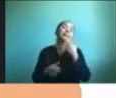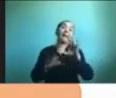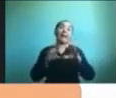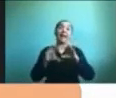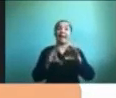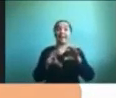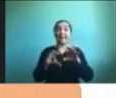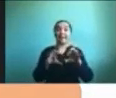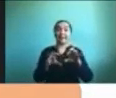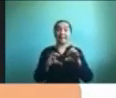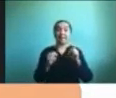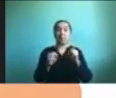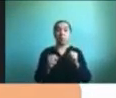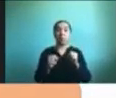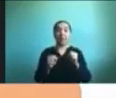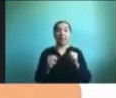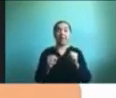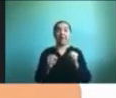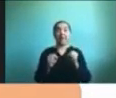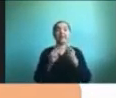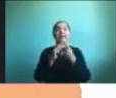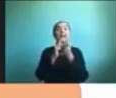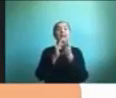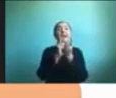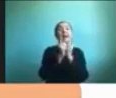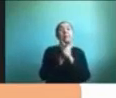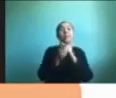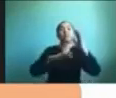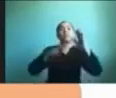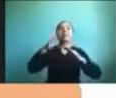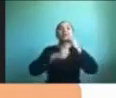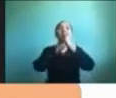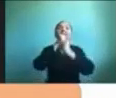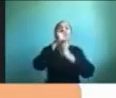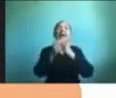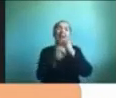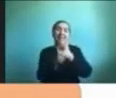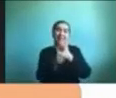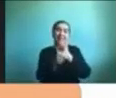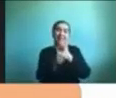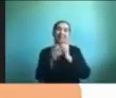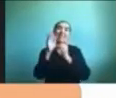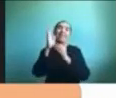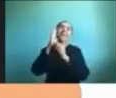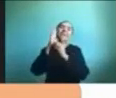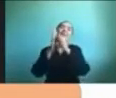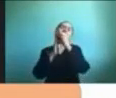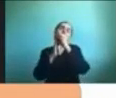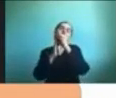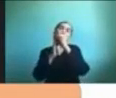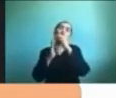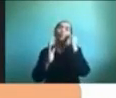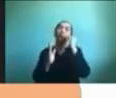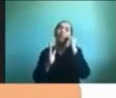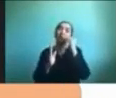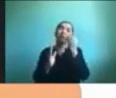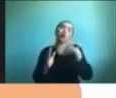desarrollando o se pueden ir modificando perdón según la edad y el nivel de desarrollo que tengan nuestros hijos e hijas